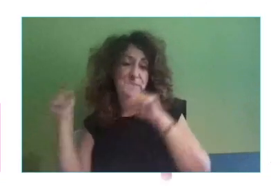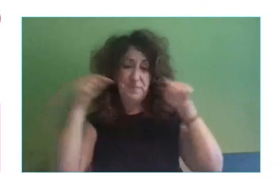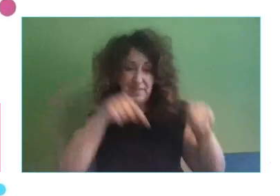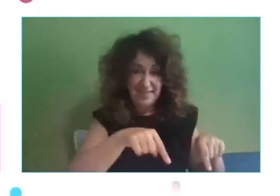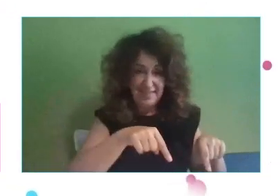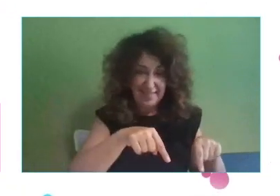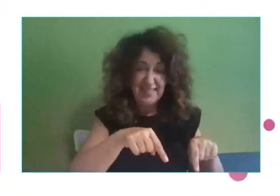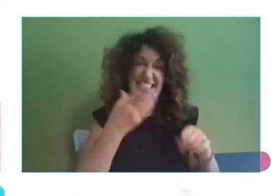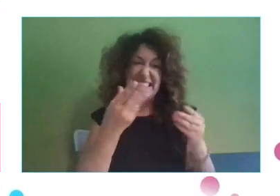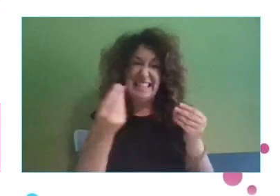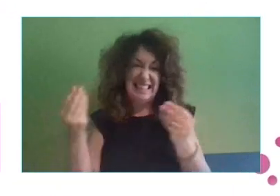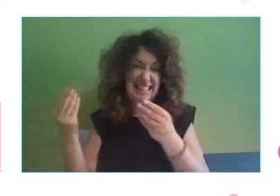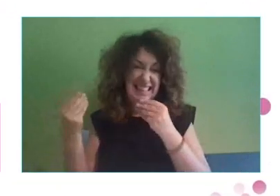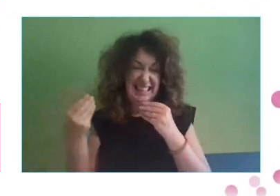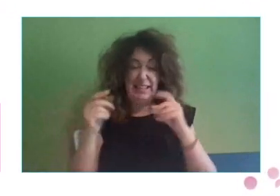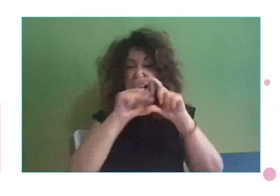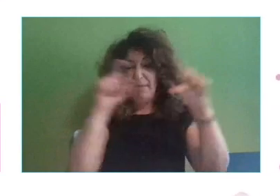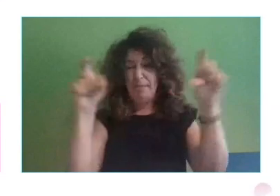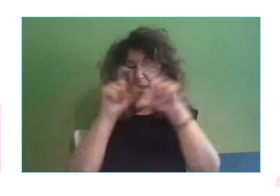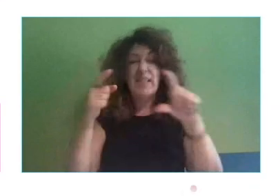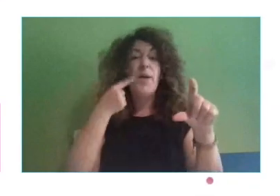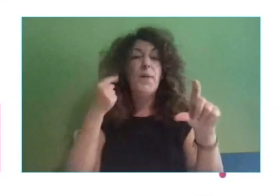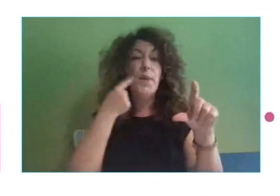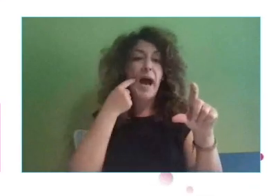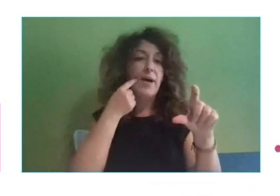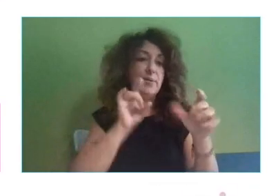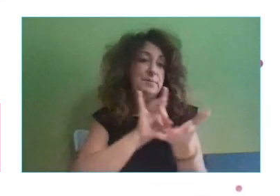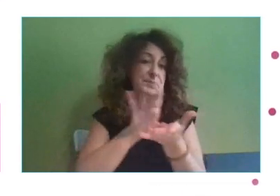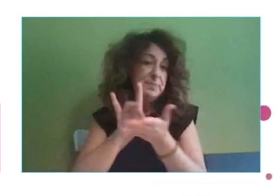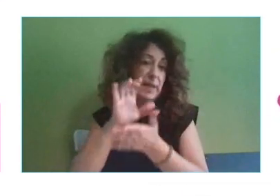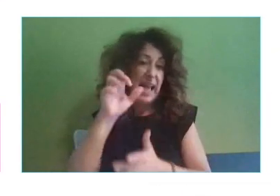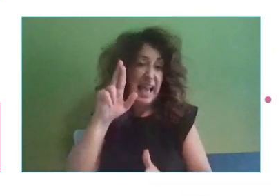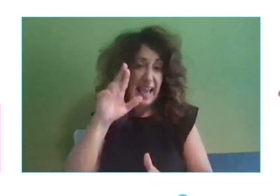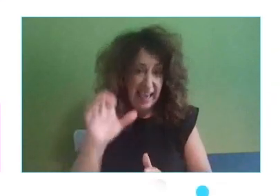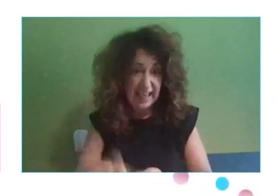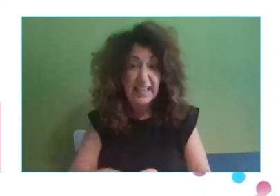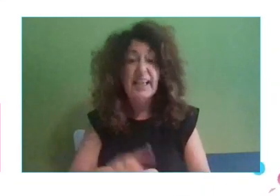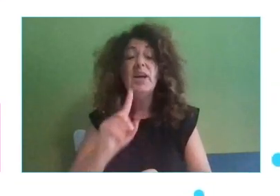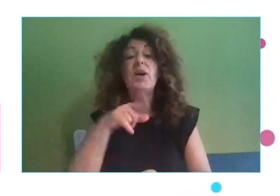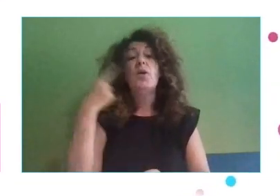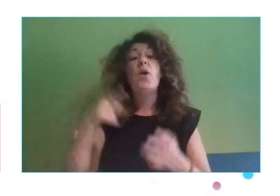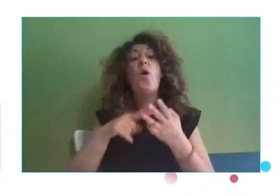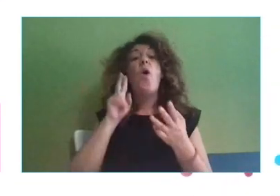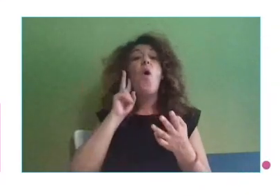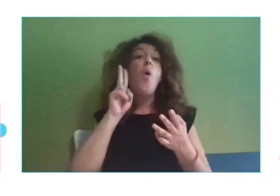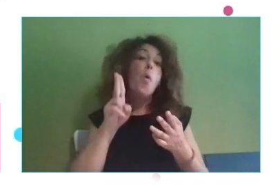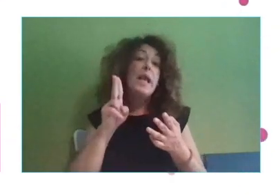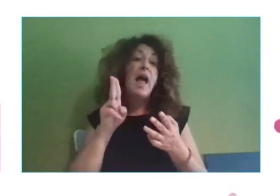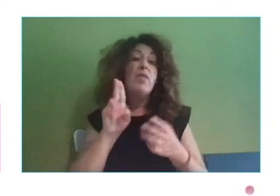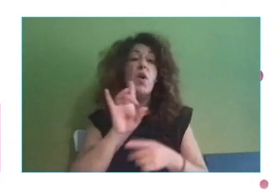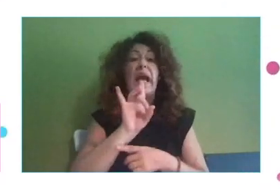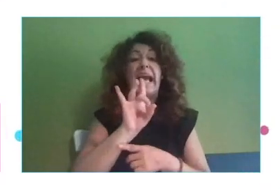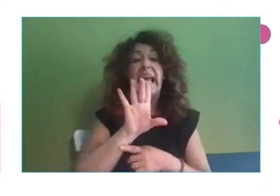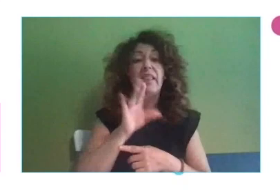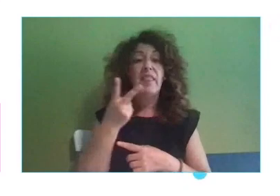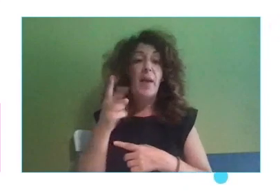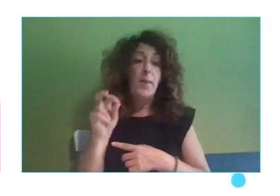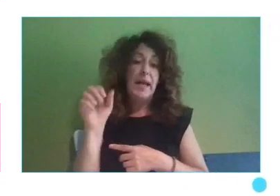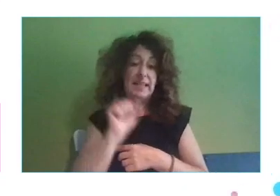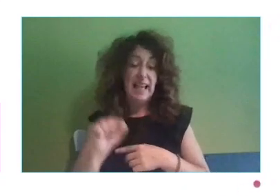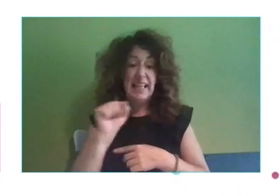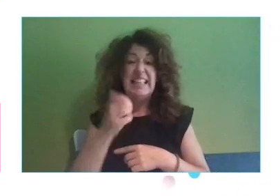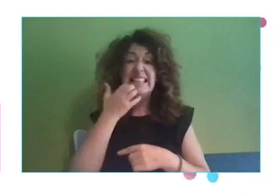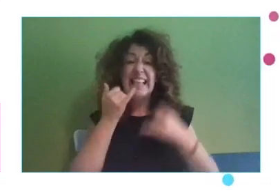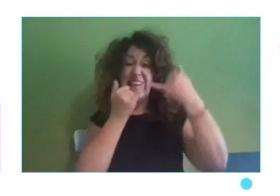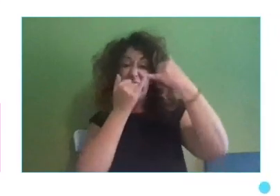sucediendo actualmente. Y luego la jubilación, unos 15, 20 años si gozas más o menos de buena salud. Si más o menos eso lo pintas de manera lineal, puedes ir